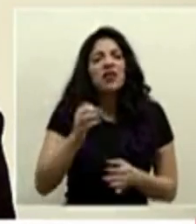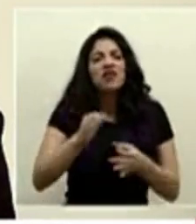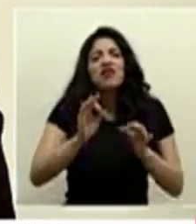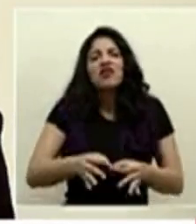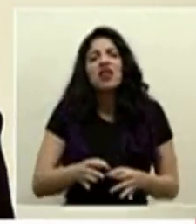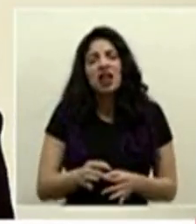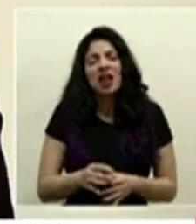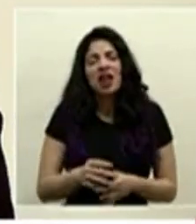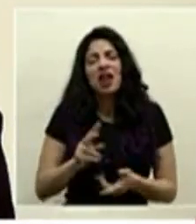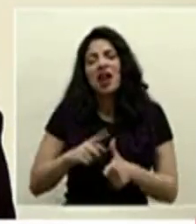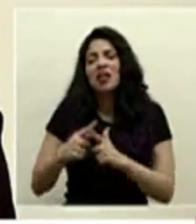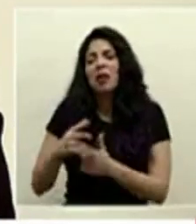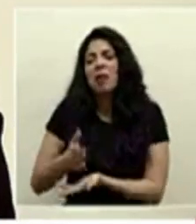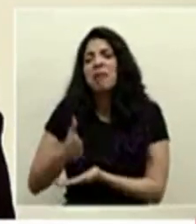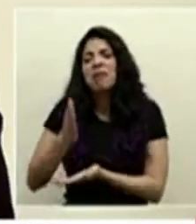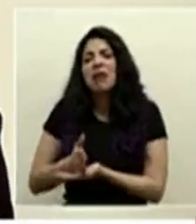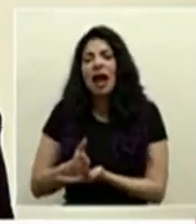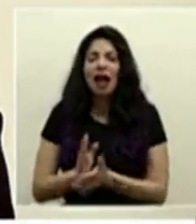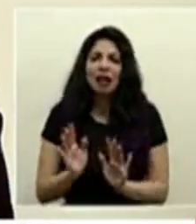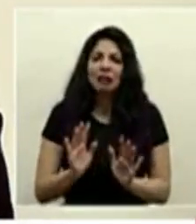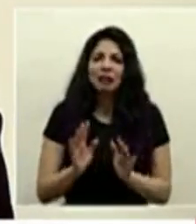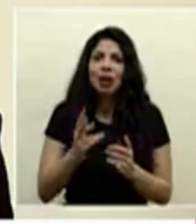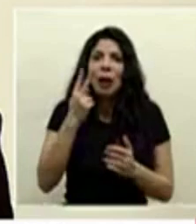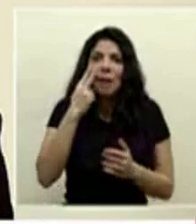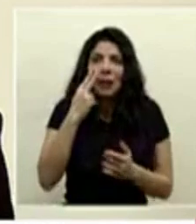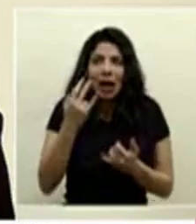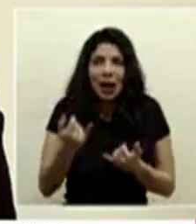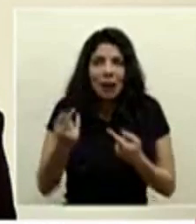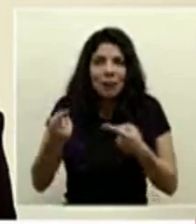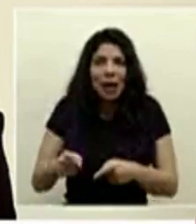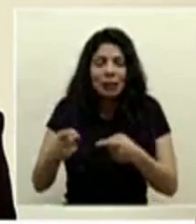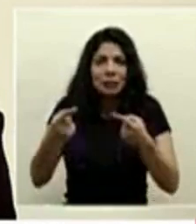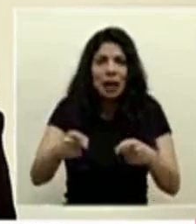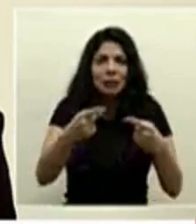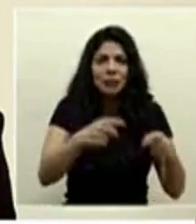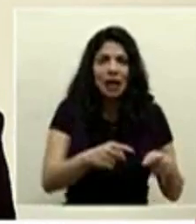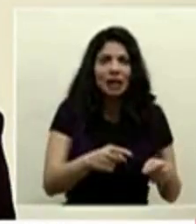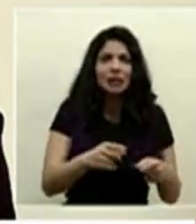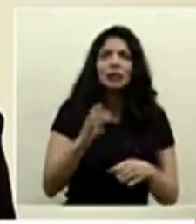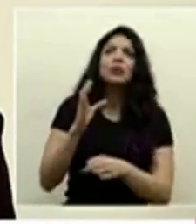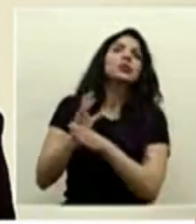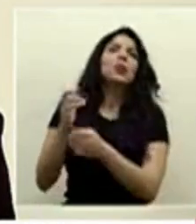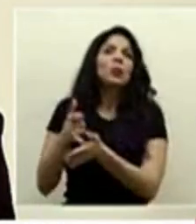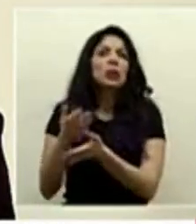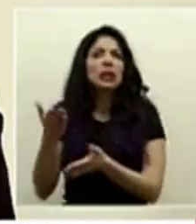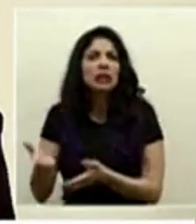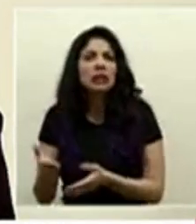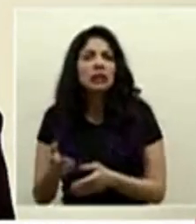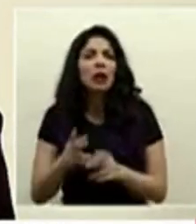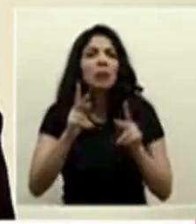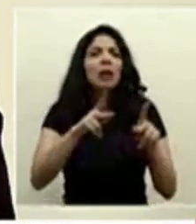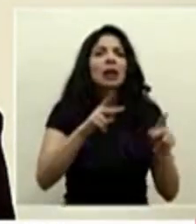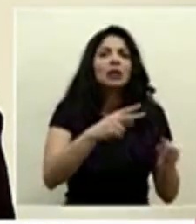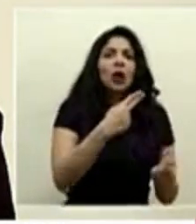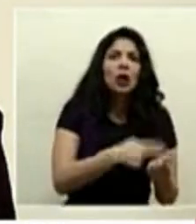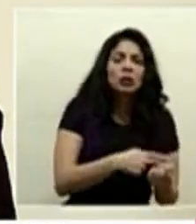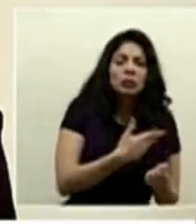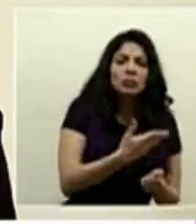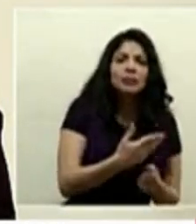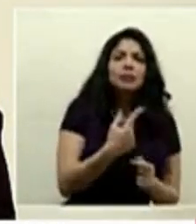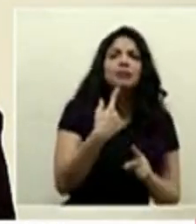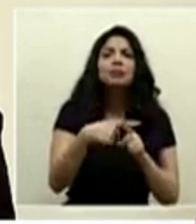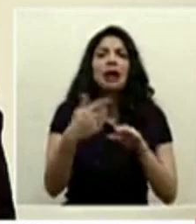ya tenemos que dejar de hacer lo que estamos haciendo ustedes ven lo que está pasando tanto en unidades de cuidados intensivos como hospitalizaciones generales y también